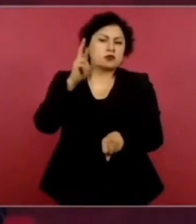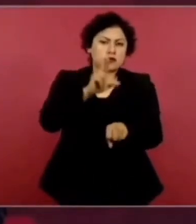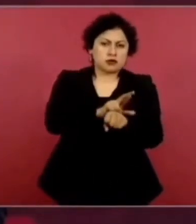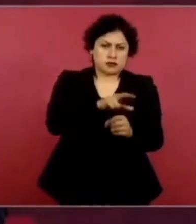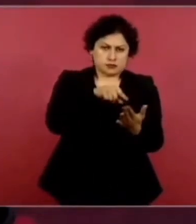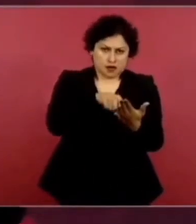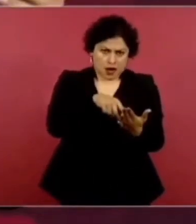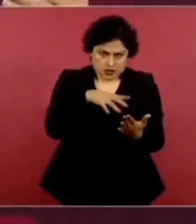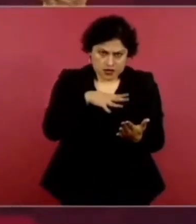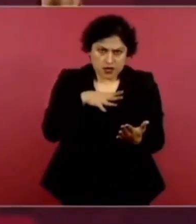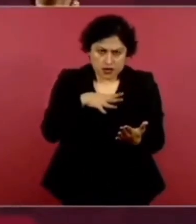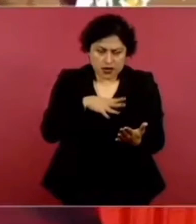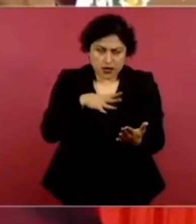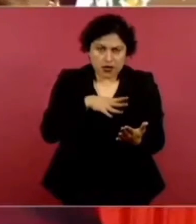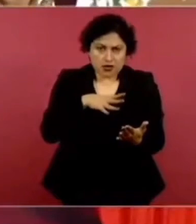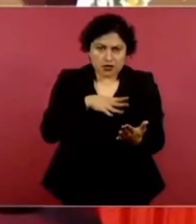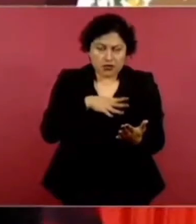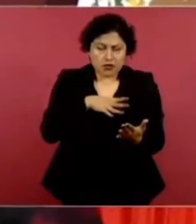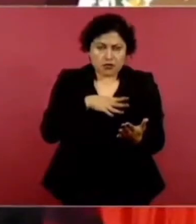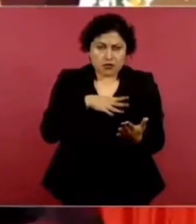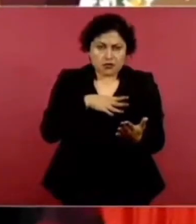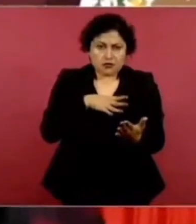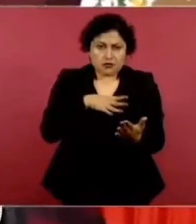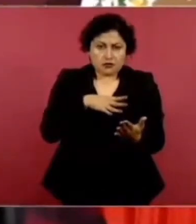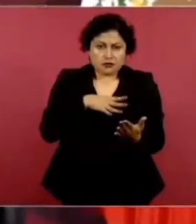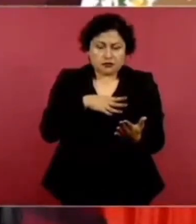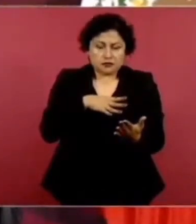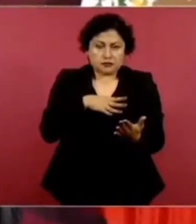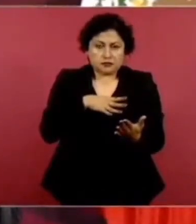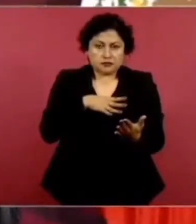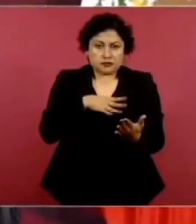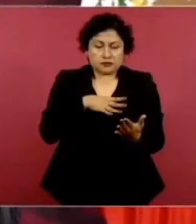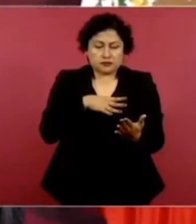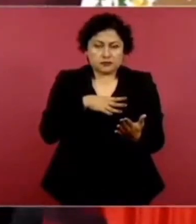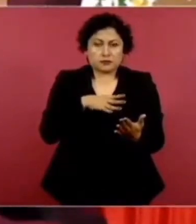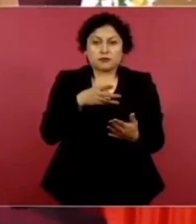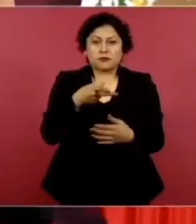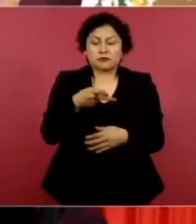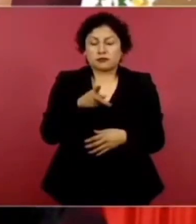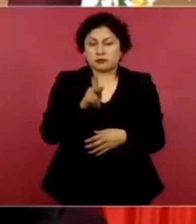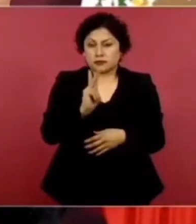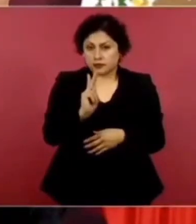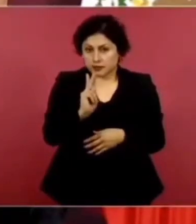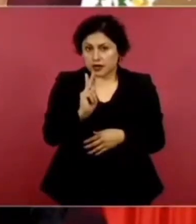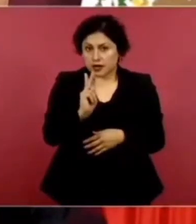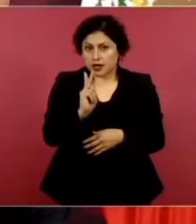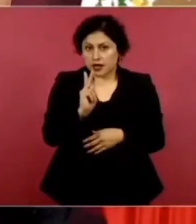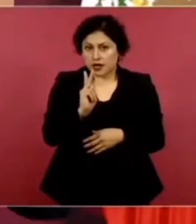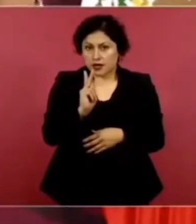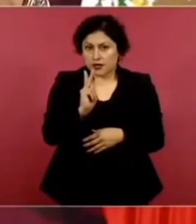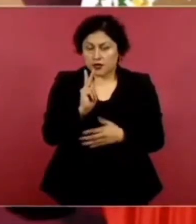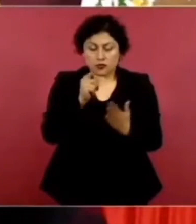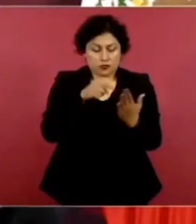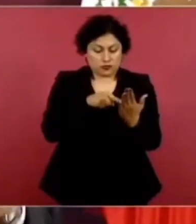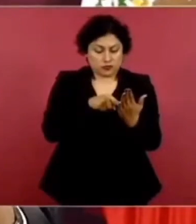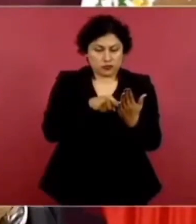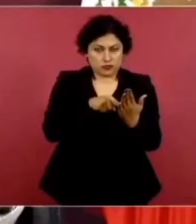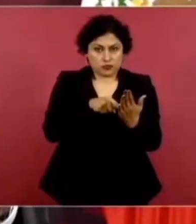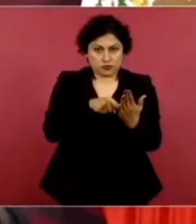que ya había él asumido su